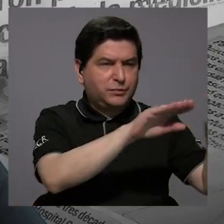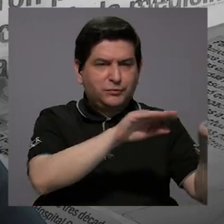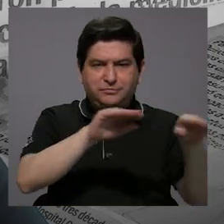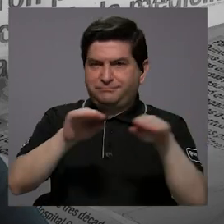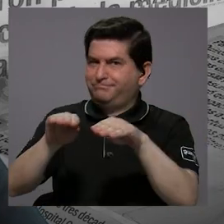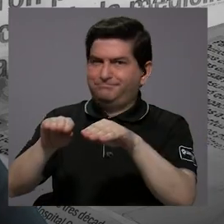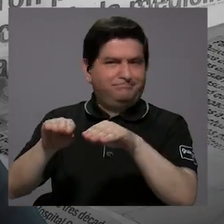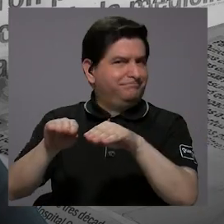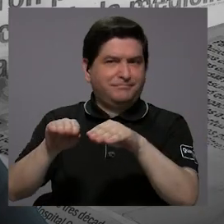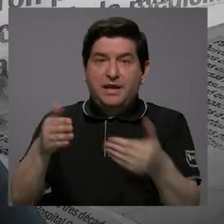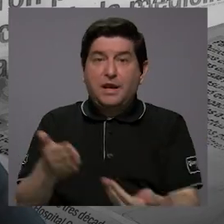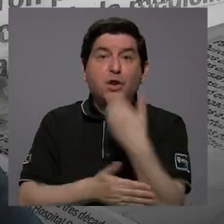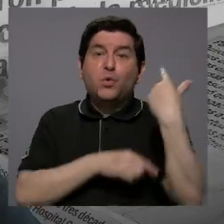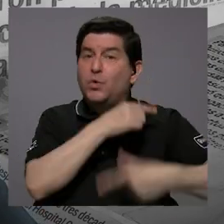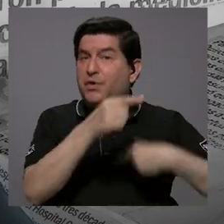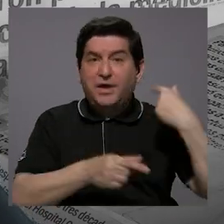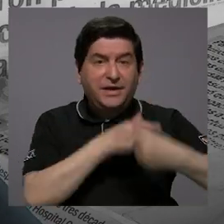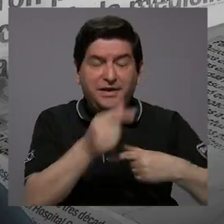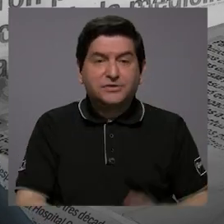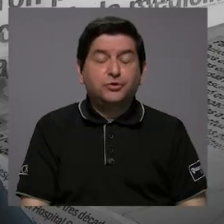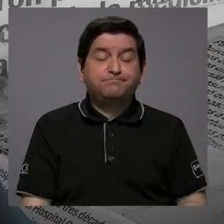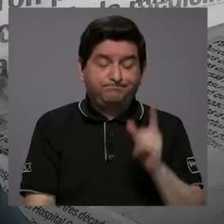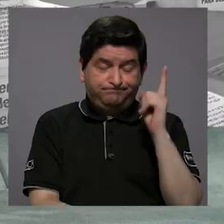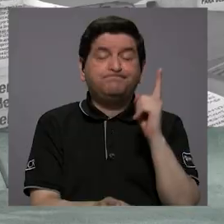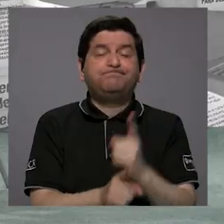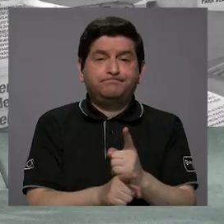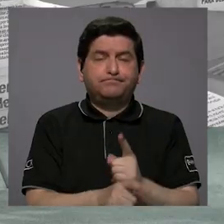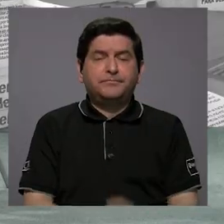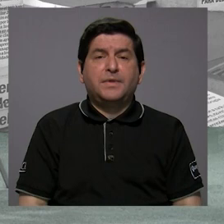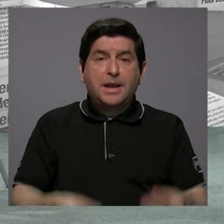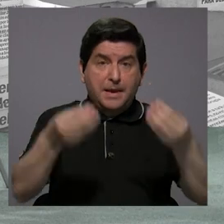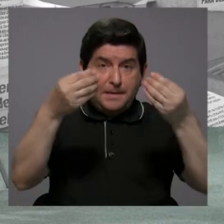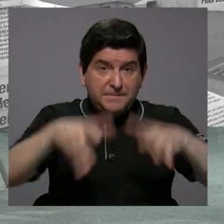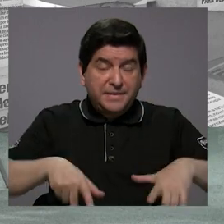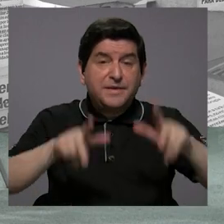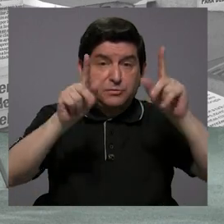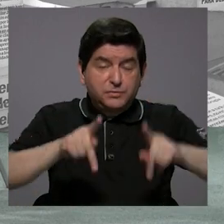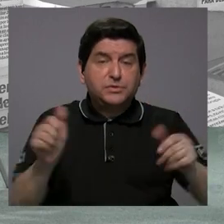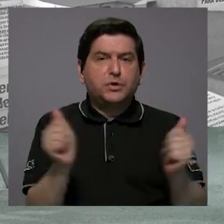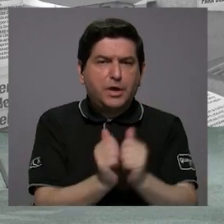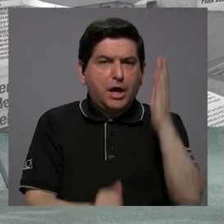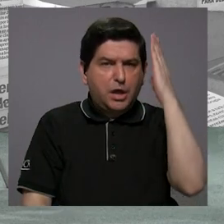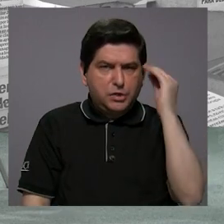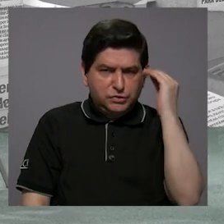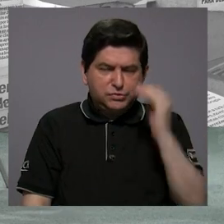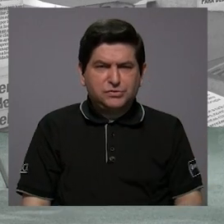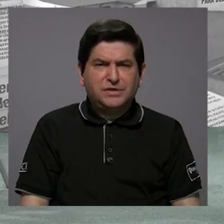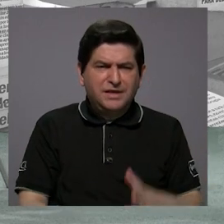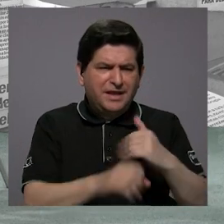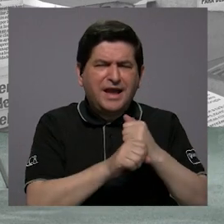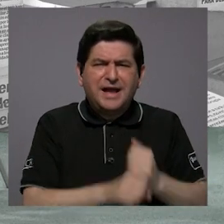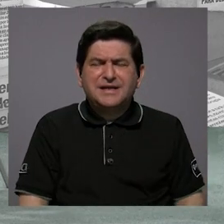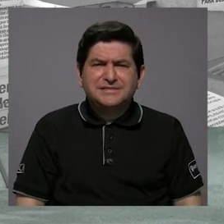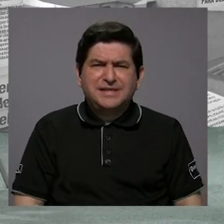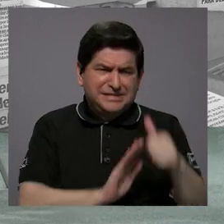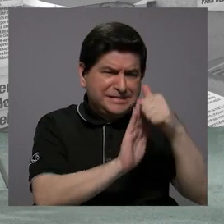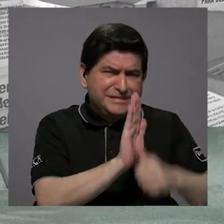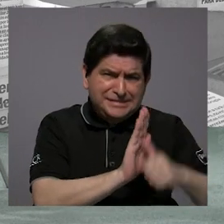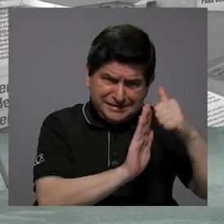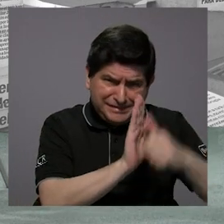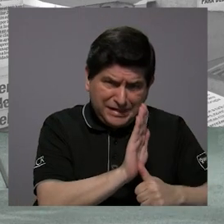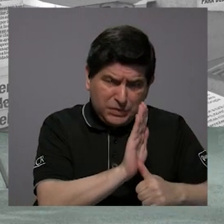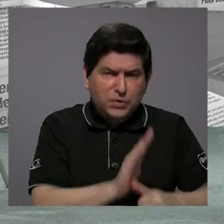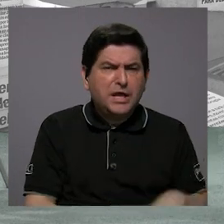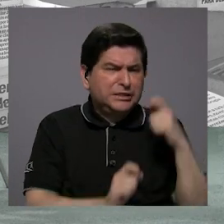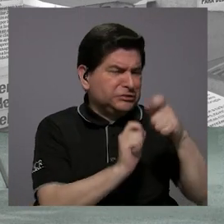trasladado a las nuevas generaciones? Exactamente. Se pierde gente con experiencia, gente que hace procedimientos o operaciones